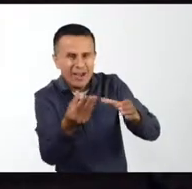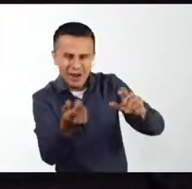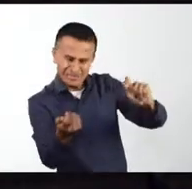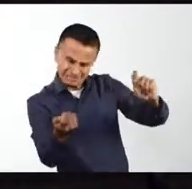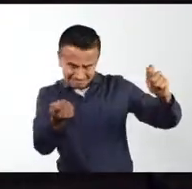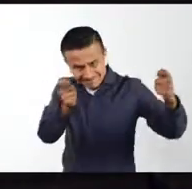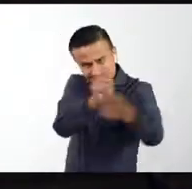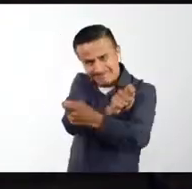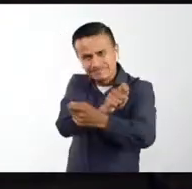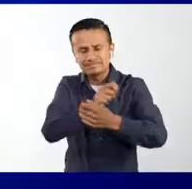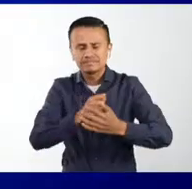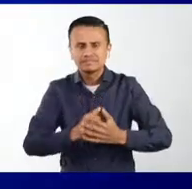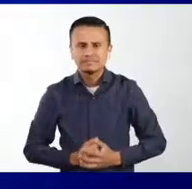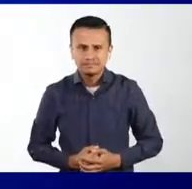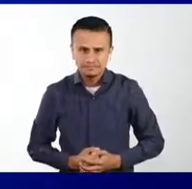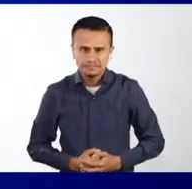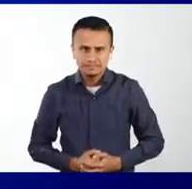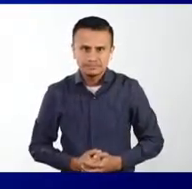de discriminación.